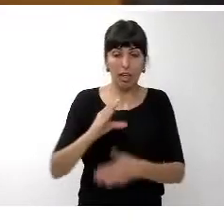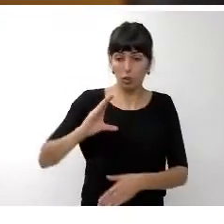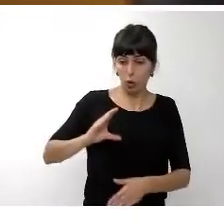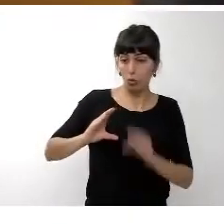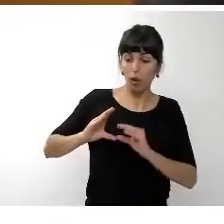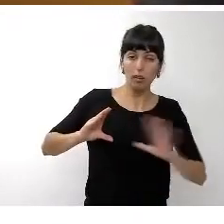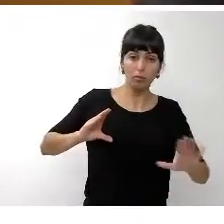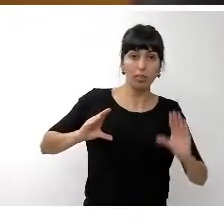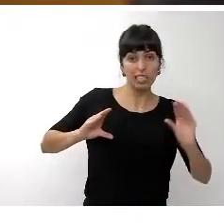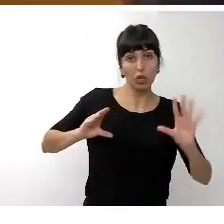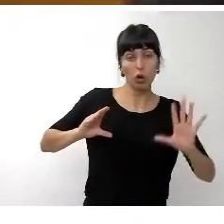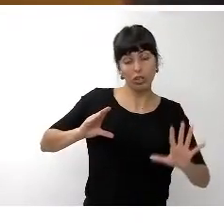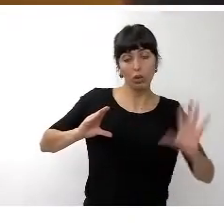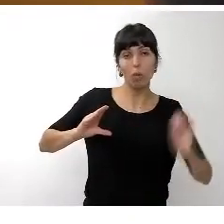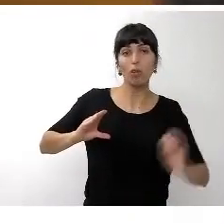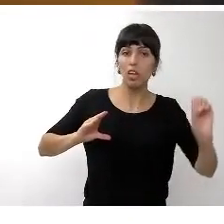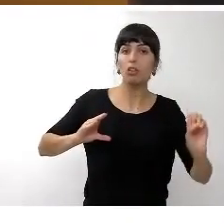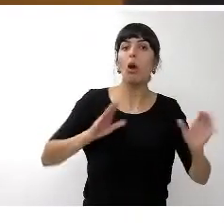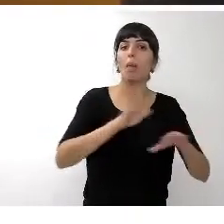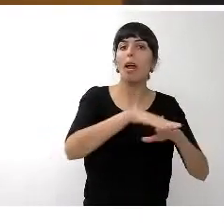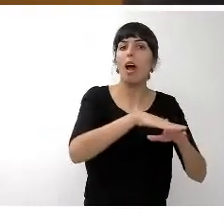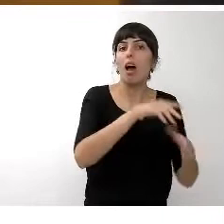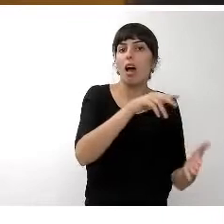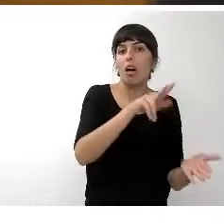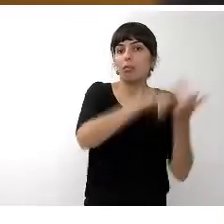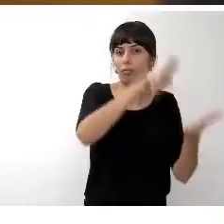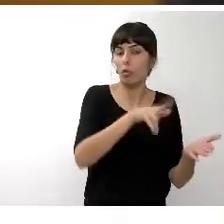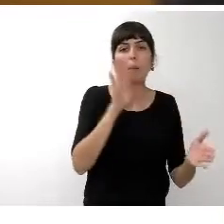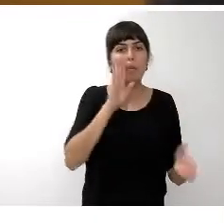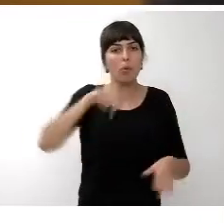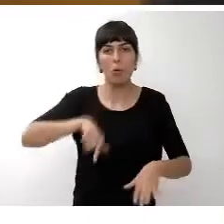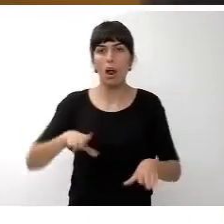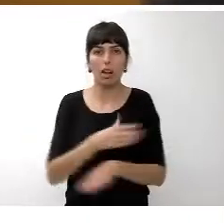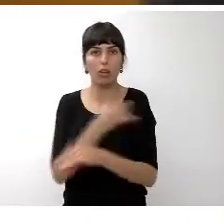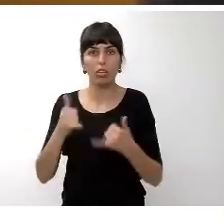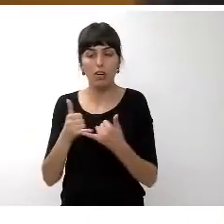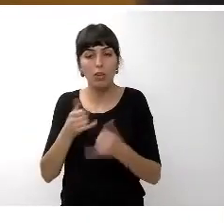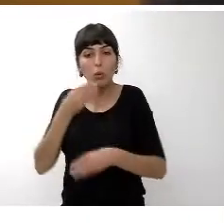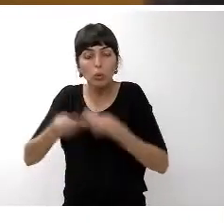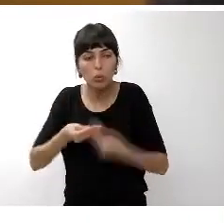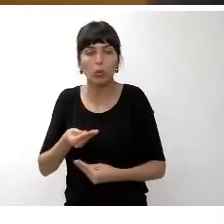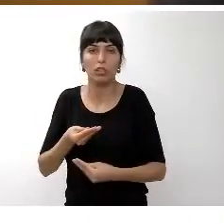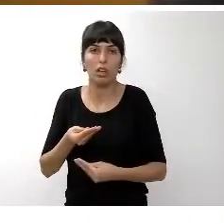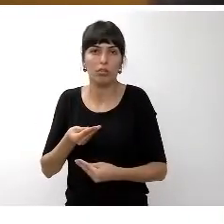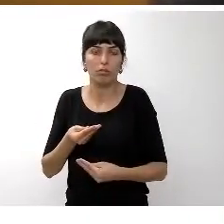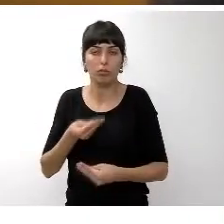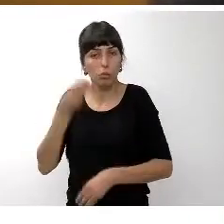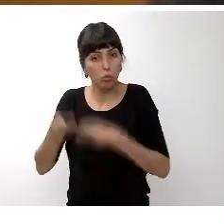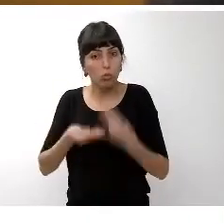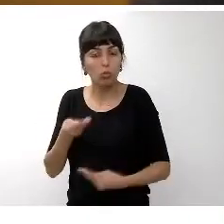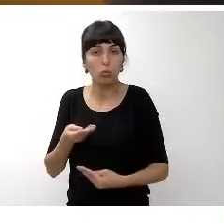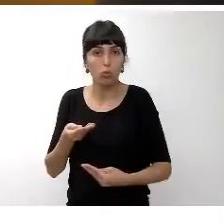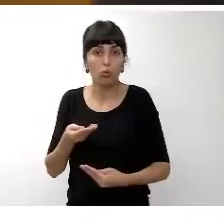5% de sus ingresos en entorno familiar es el equivalente a lo que el cabildo destina y no solo destina sino que